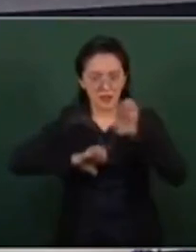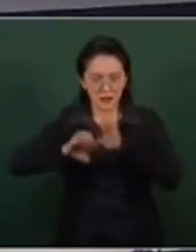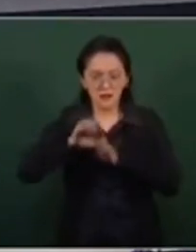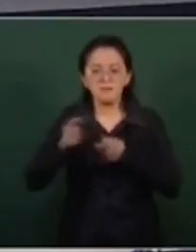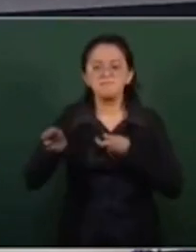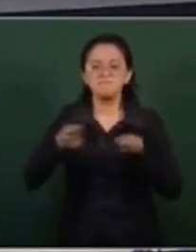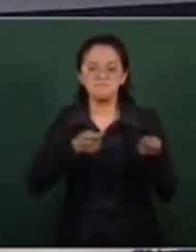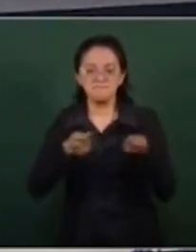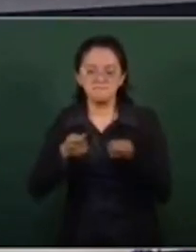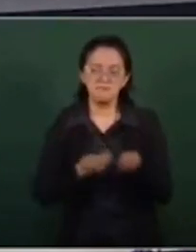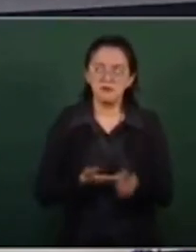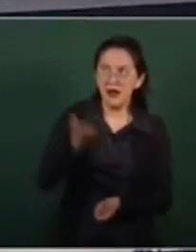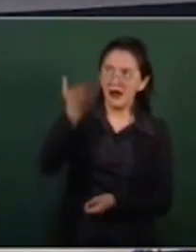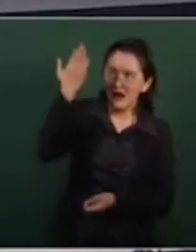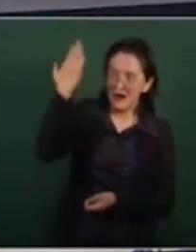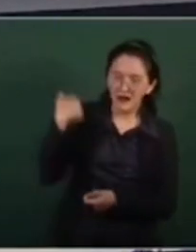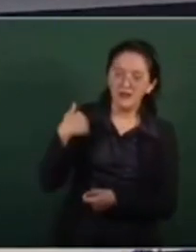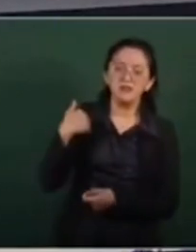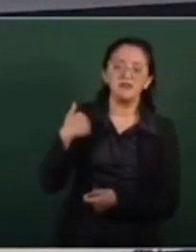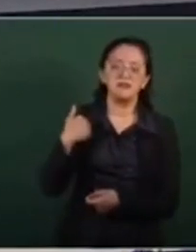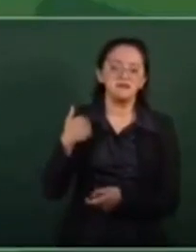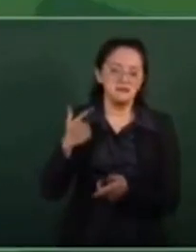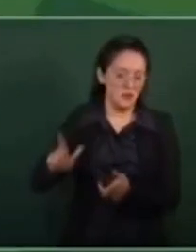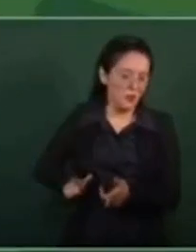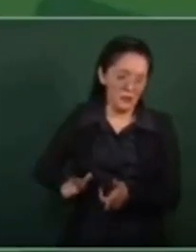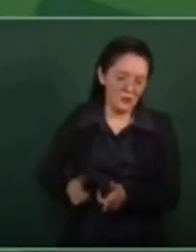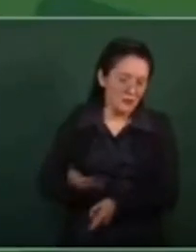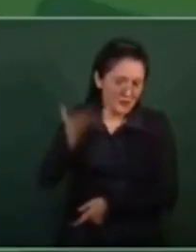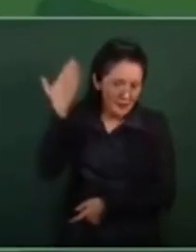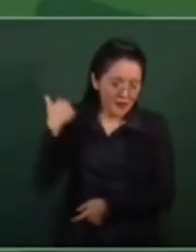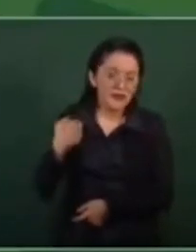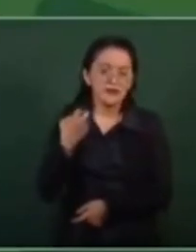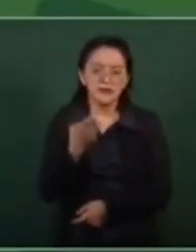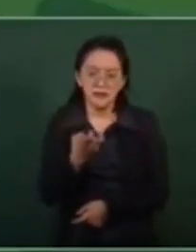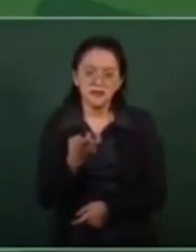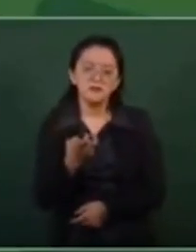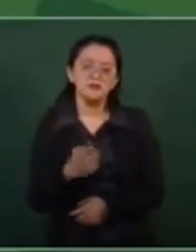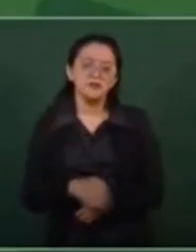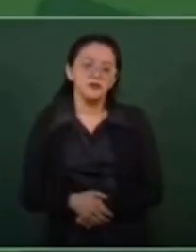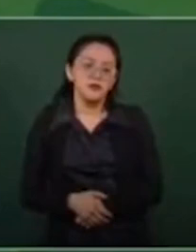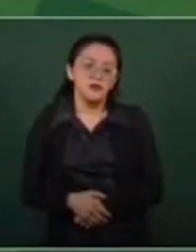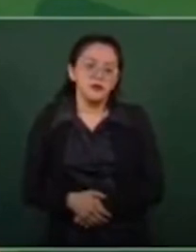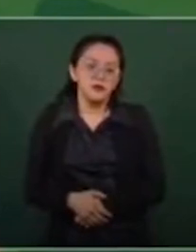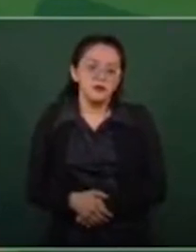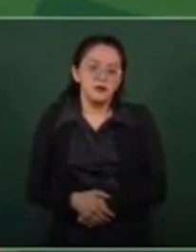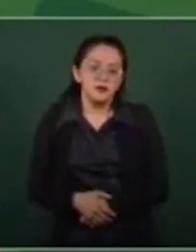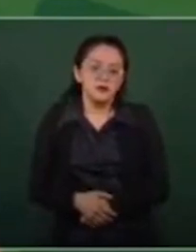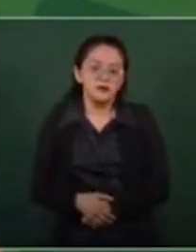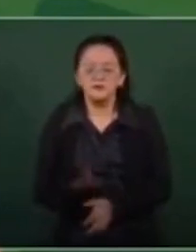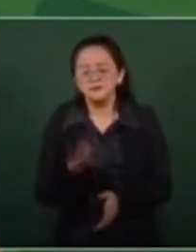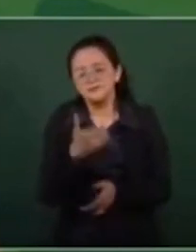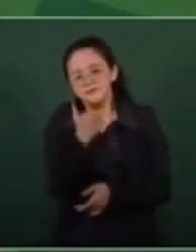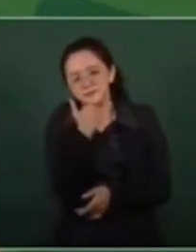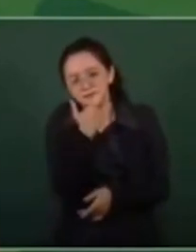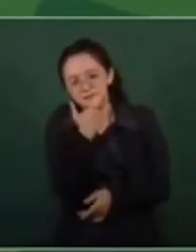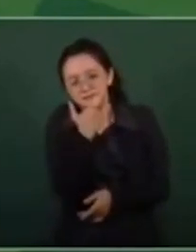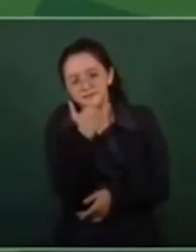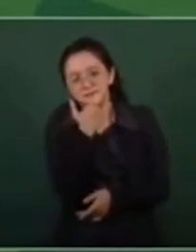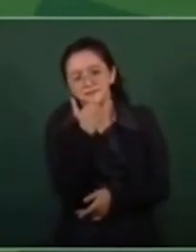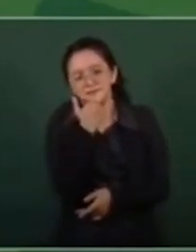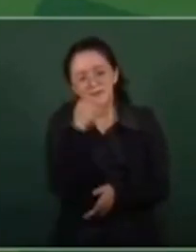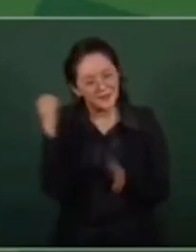en el periodo neoliberal. Al grado, y esto es para la gente, y también ofrezco disculpas por